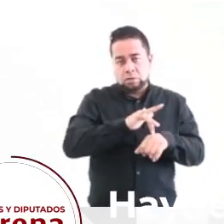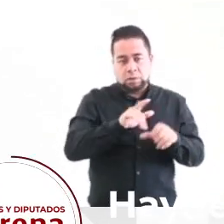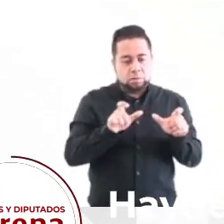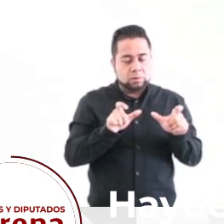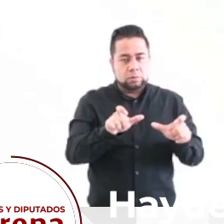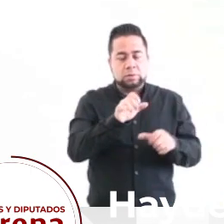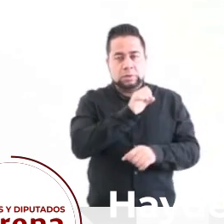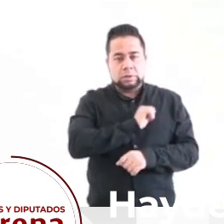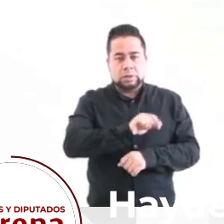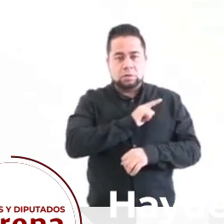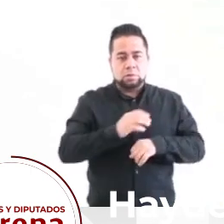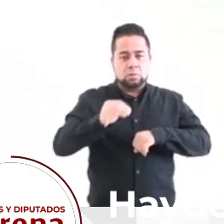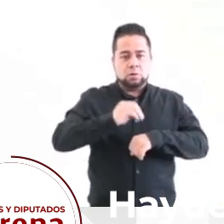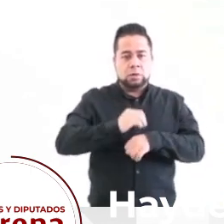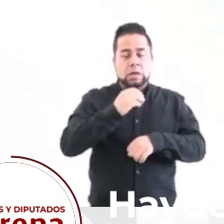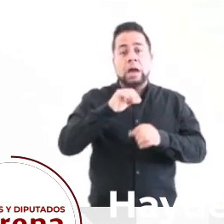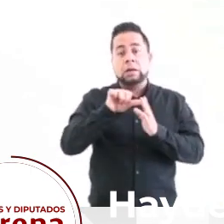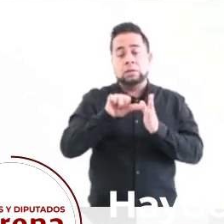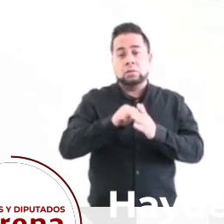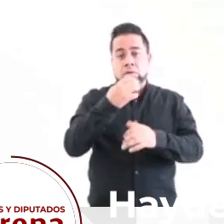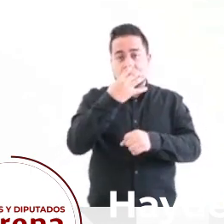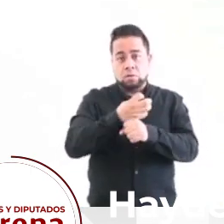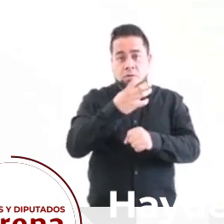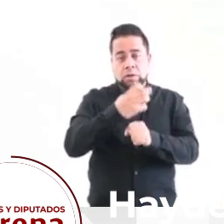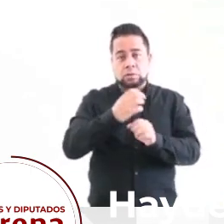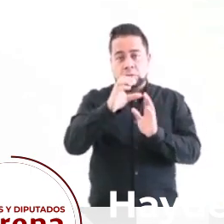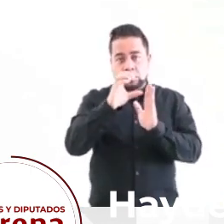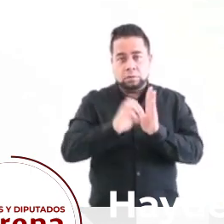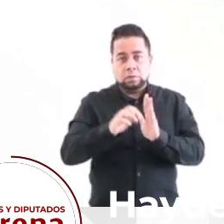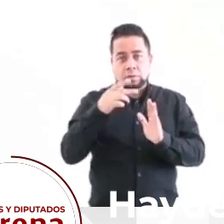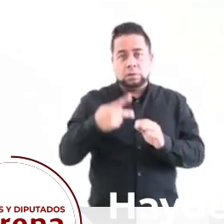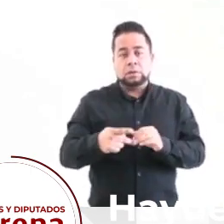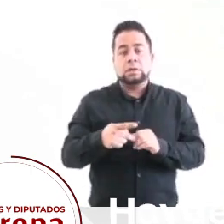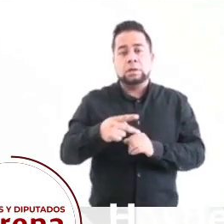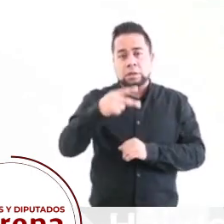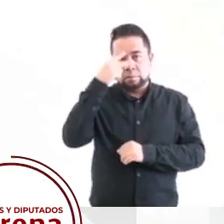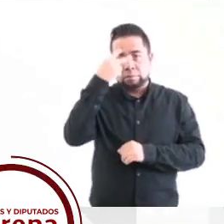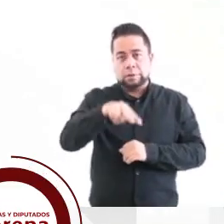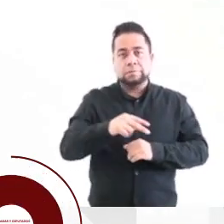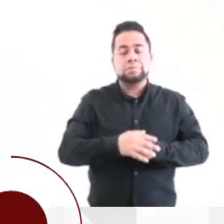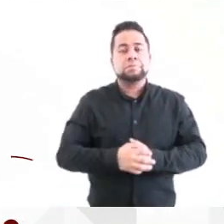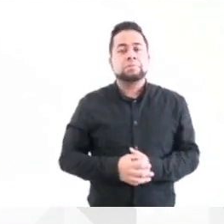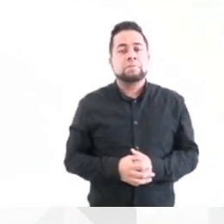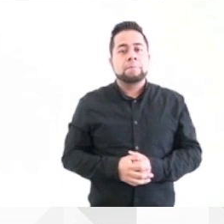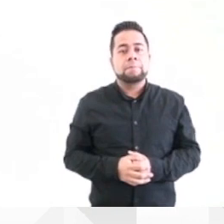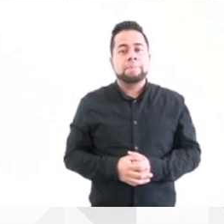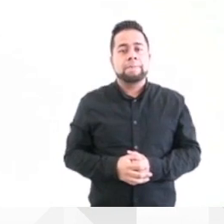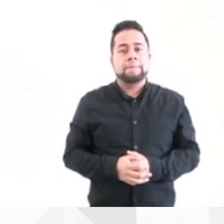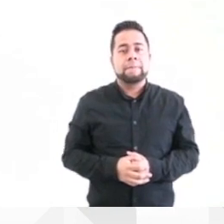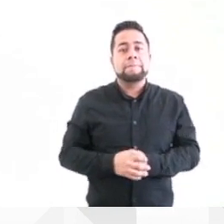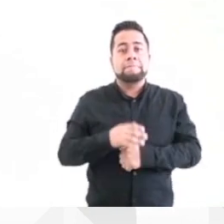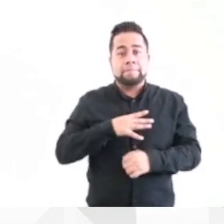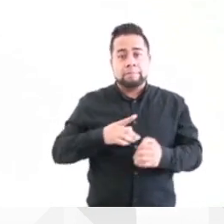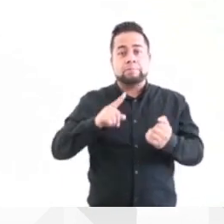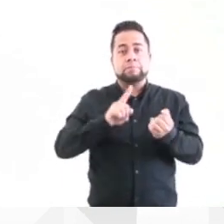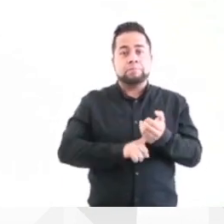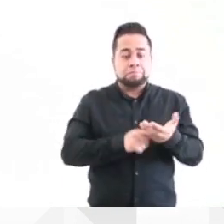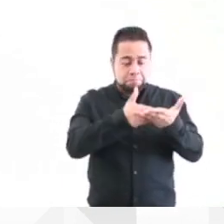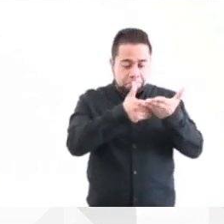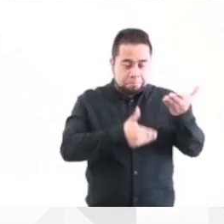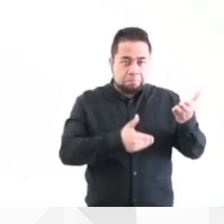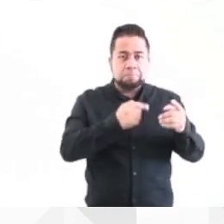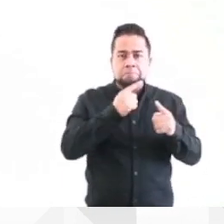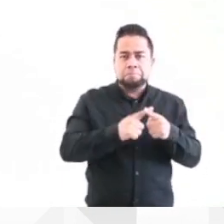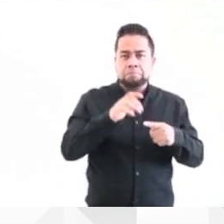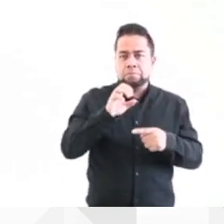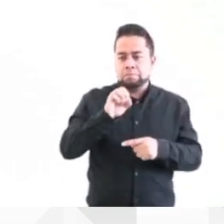la salud, consagrando el artículo cuarto de la Constitución Política de los Estados Unidos Mexicanos. De acuerdo con los datos y cifras de